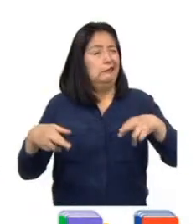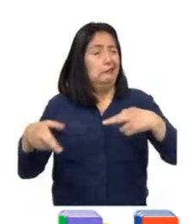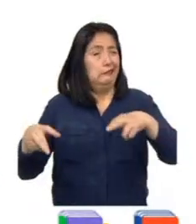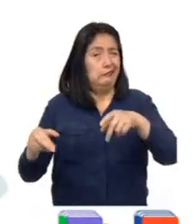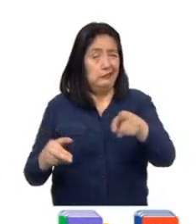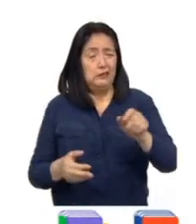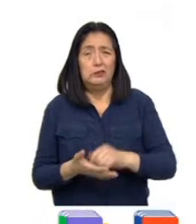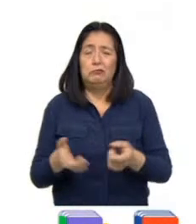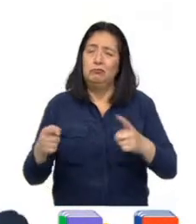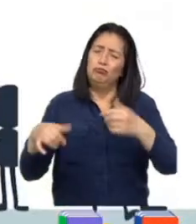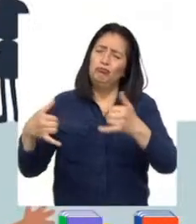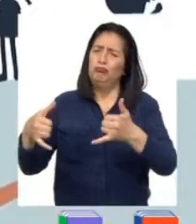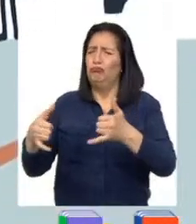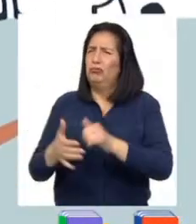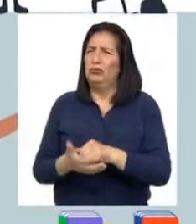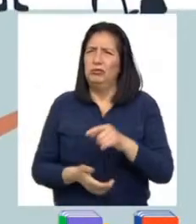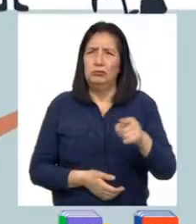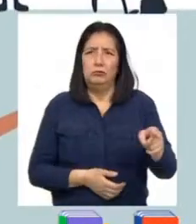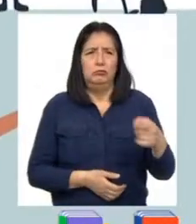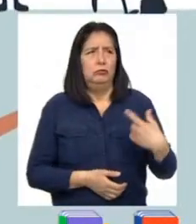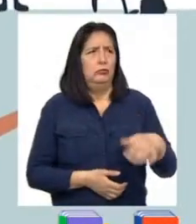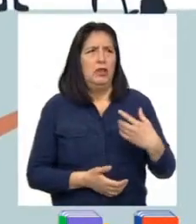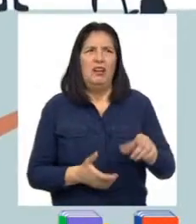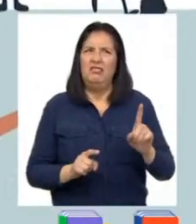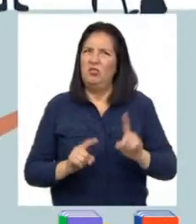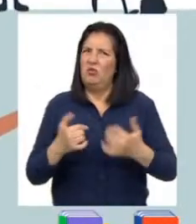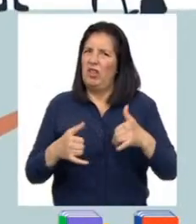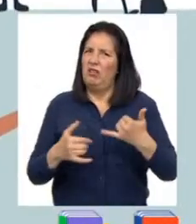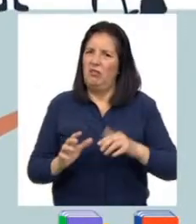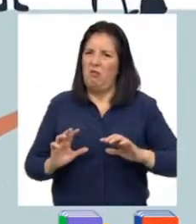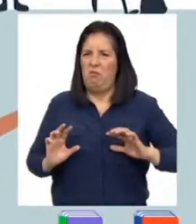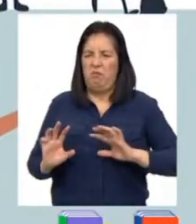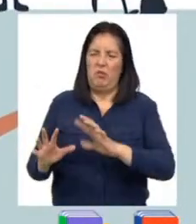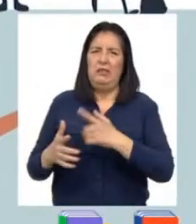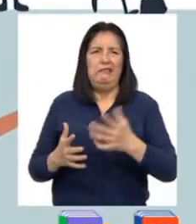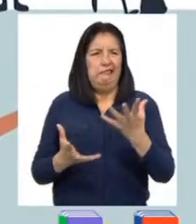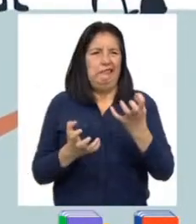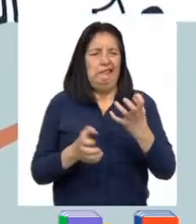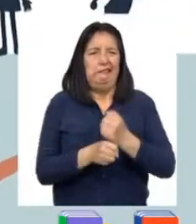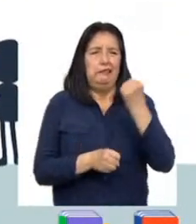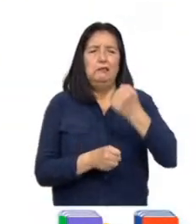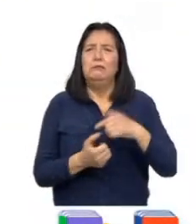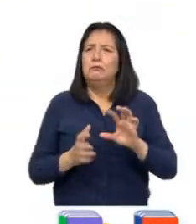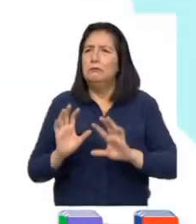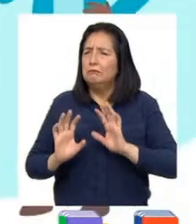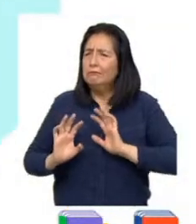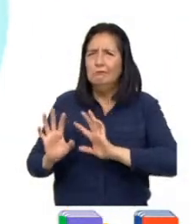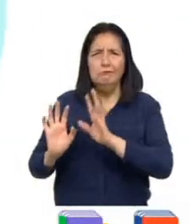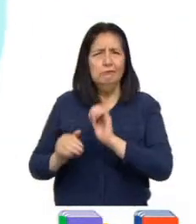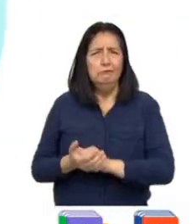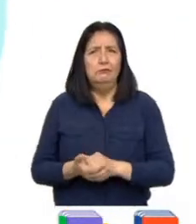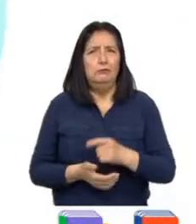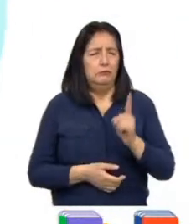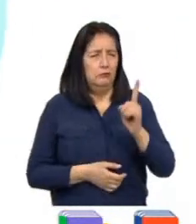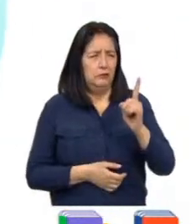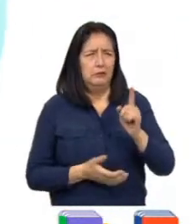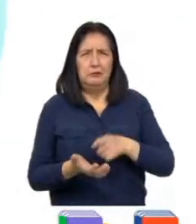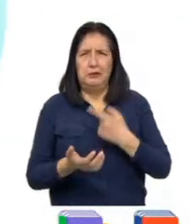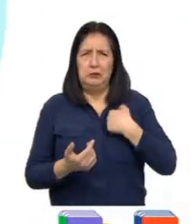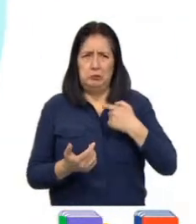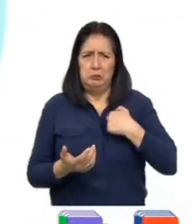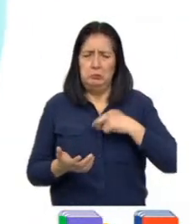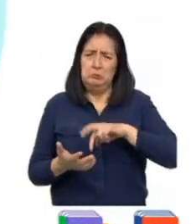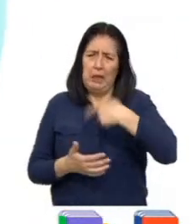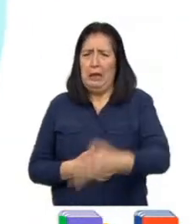cuando jugábamos, era un poco brusca y por querer ganar nos empujaba. Una vez me hizo caer.